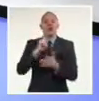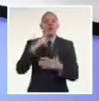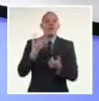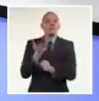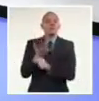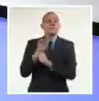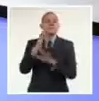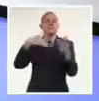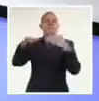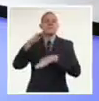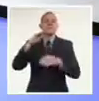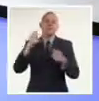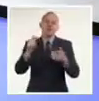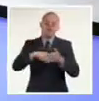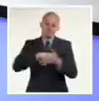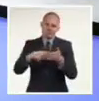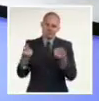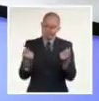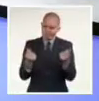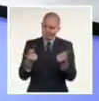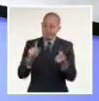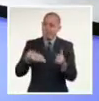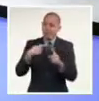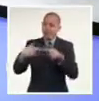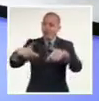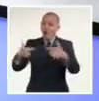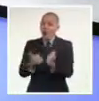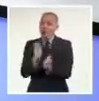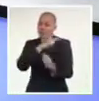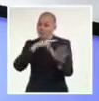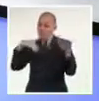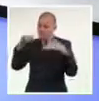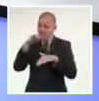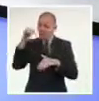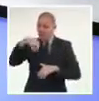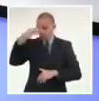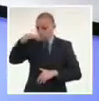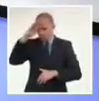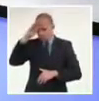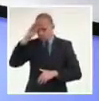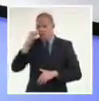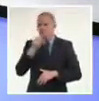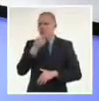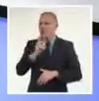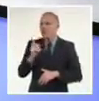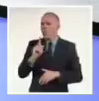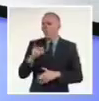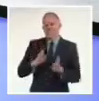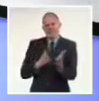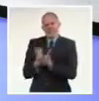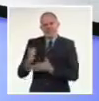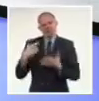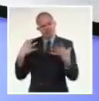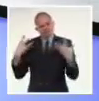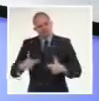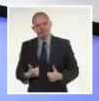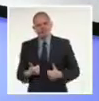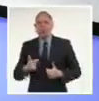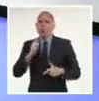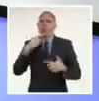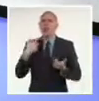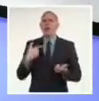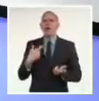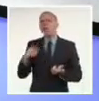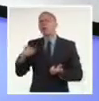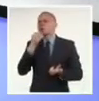Ministerio de Finanzas y Precios y del Consejo de Ministros, dado que el Banco Nacional de Cuba no puede en ningún caso autorizar la